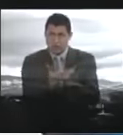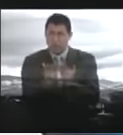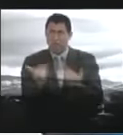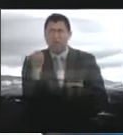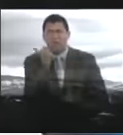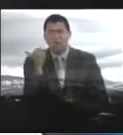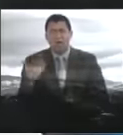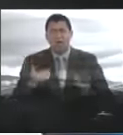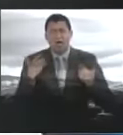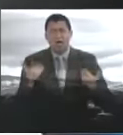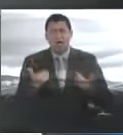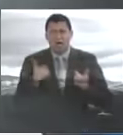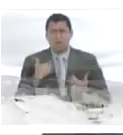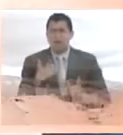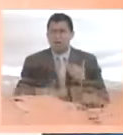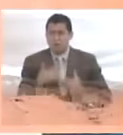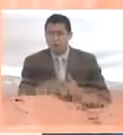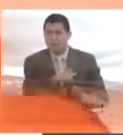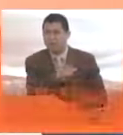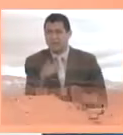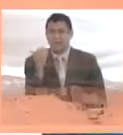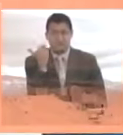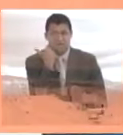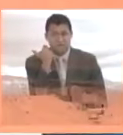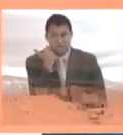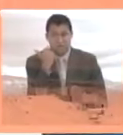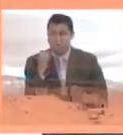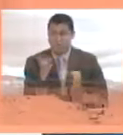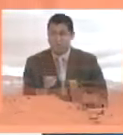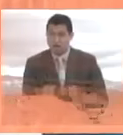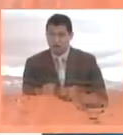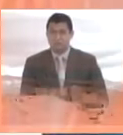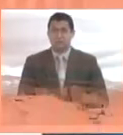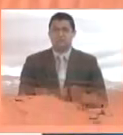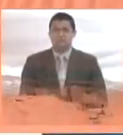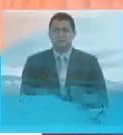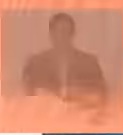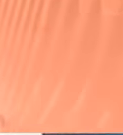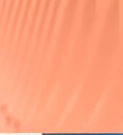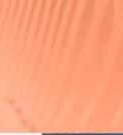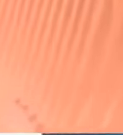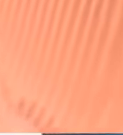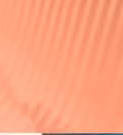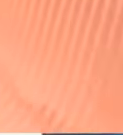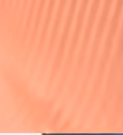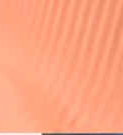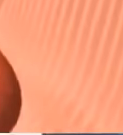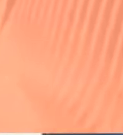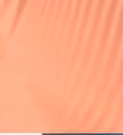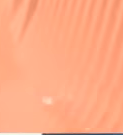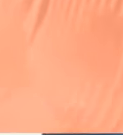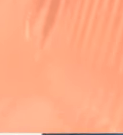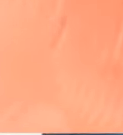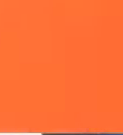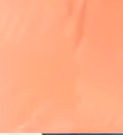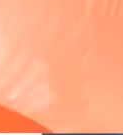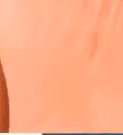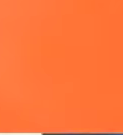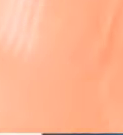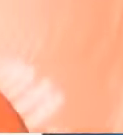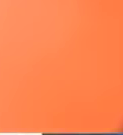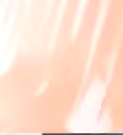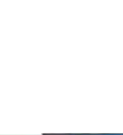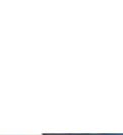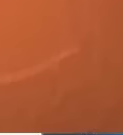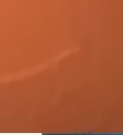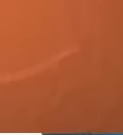causas, síntomas y complicaciones de esta patología crónica. Esta fecha fue seleccionada para conmemorar